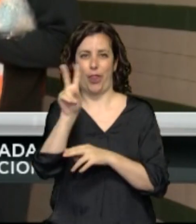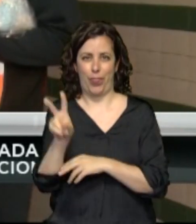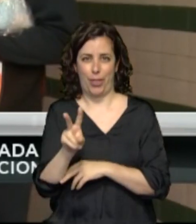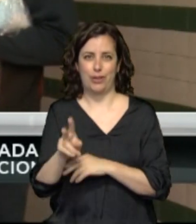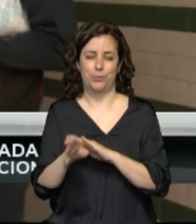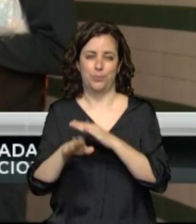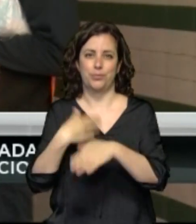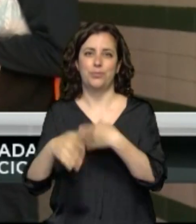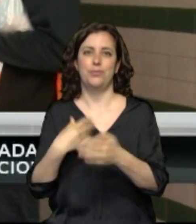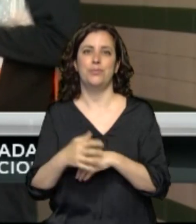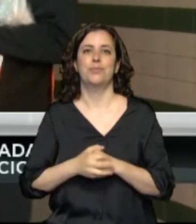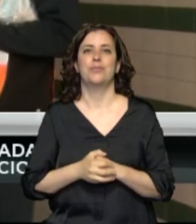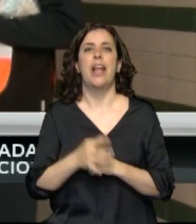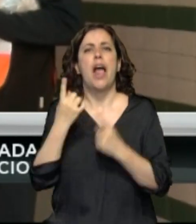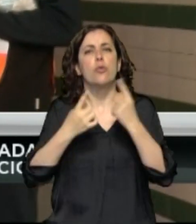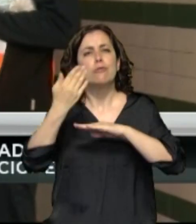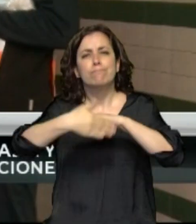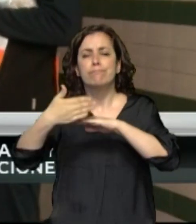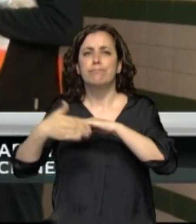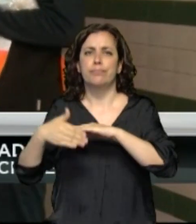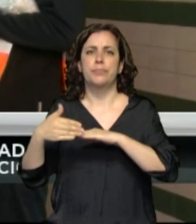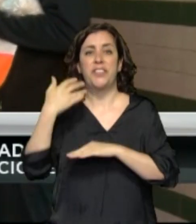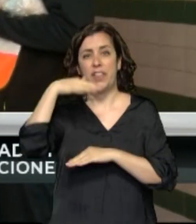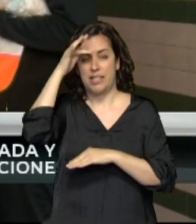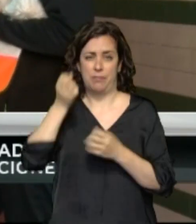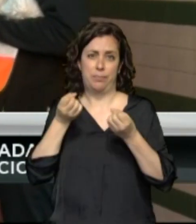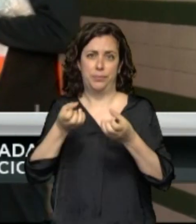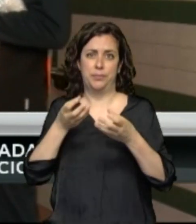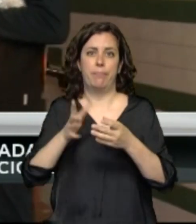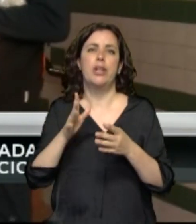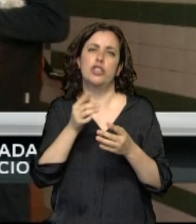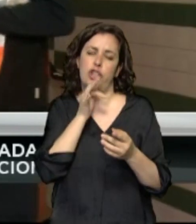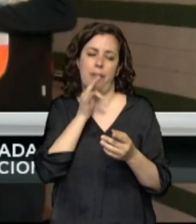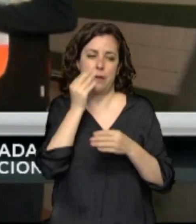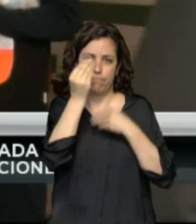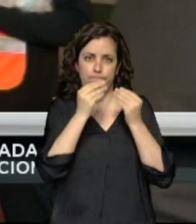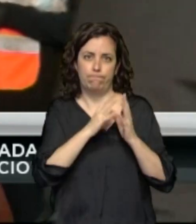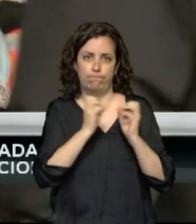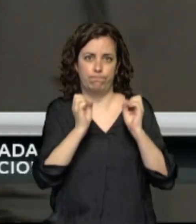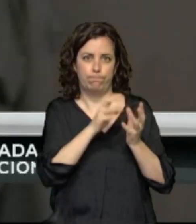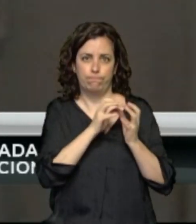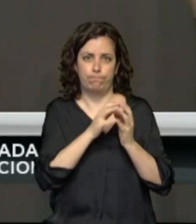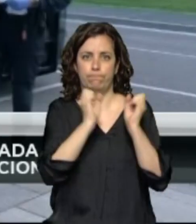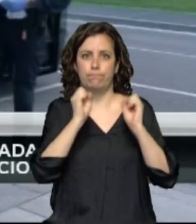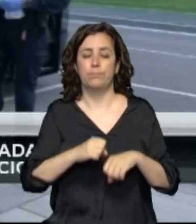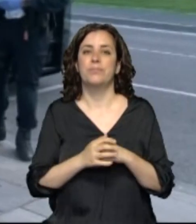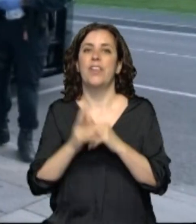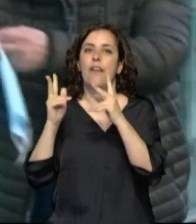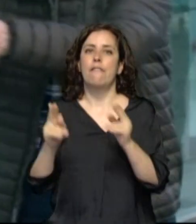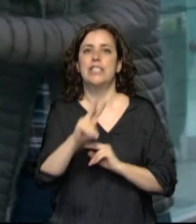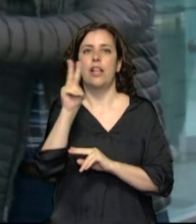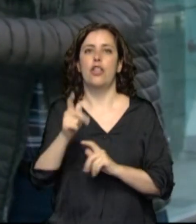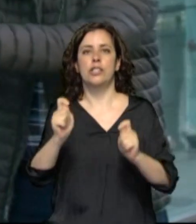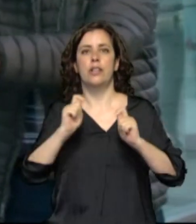por el gobierno de Navarra, aunque se están concretando. El paso a la fase 2 de esa desescalada aligera la mochila del